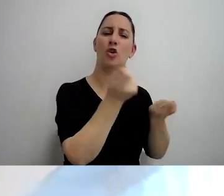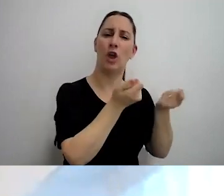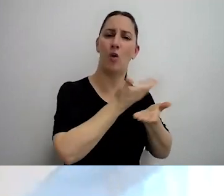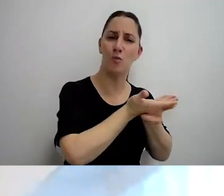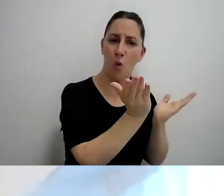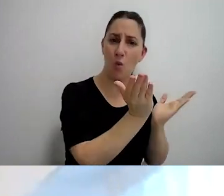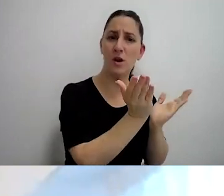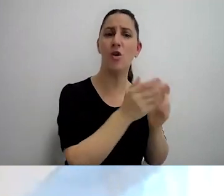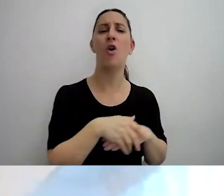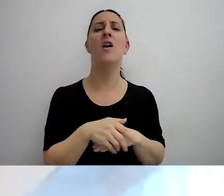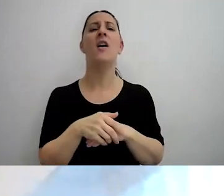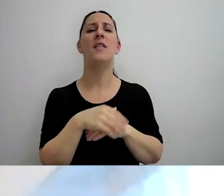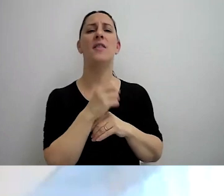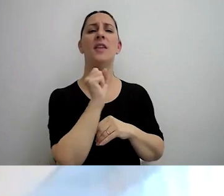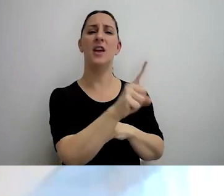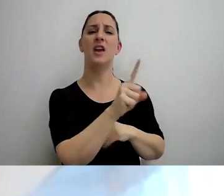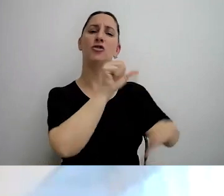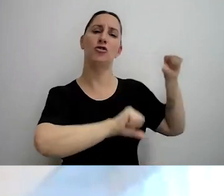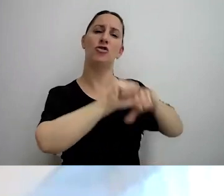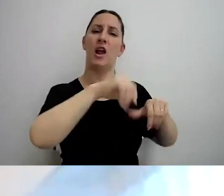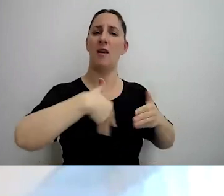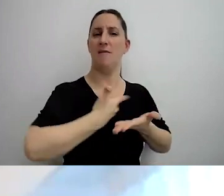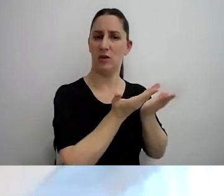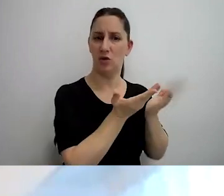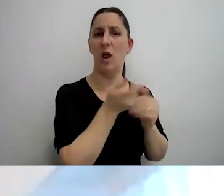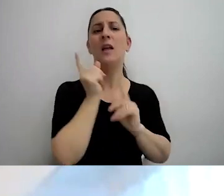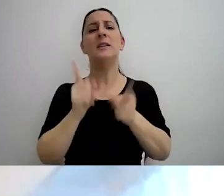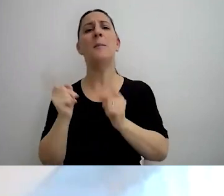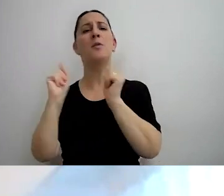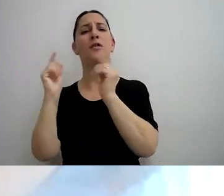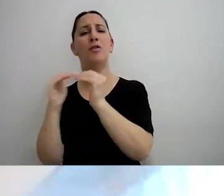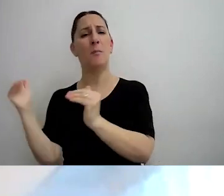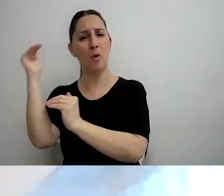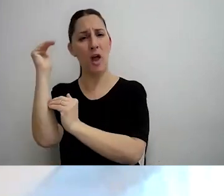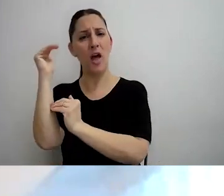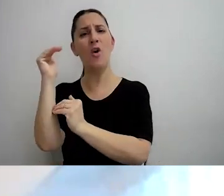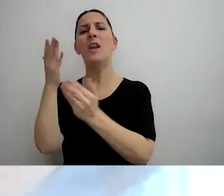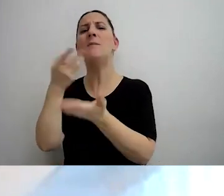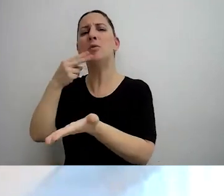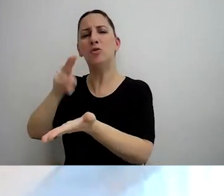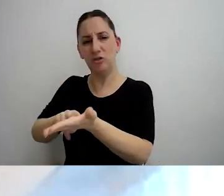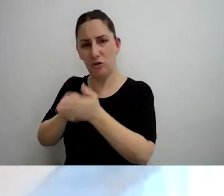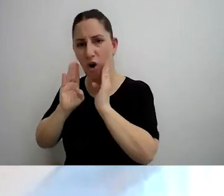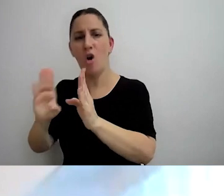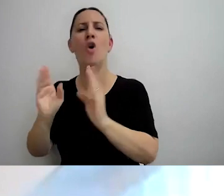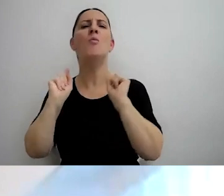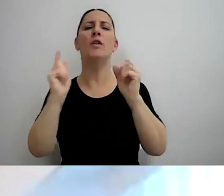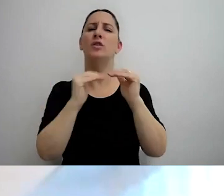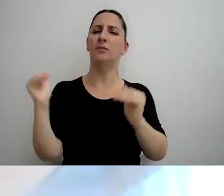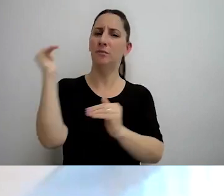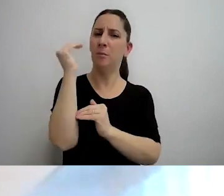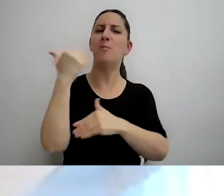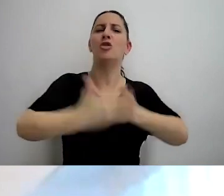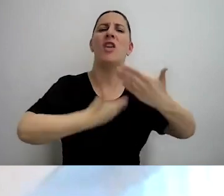de la Universidad del Museo Social Argentino, profesora en posgrado en imposición a la renta, profesora en posgrado en procedimiento